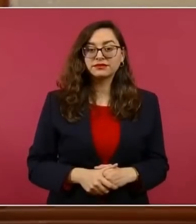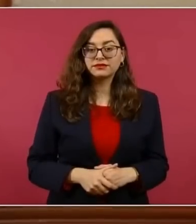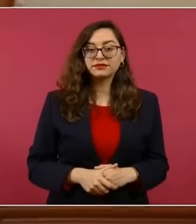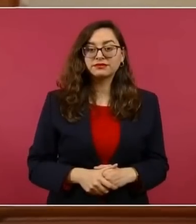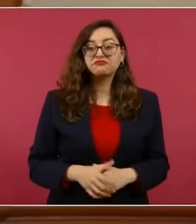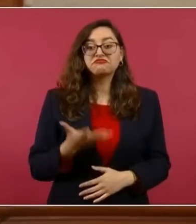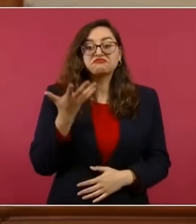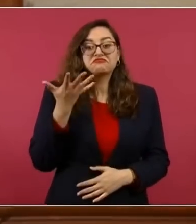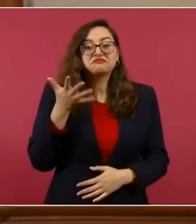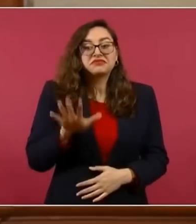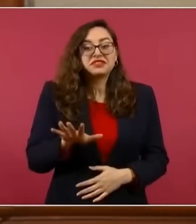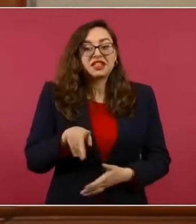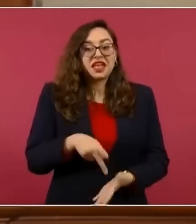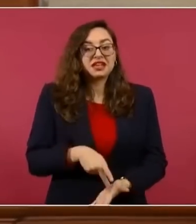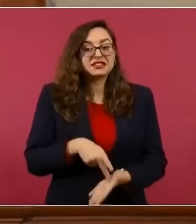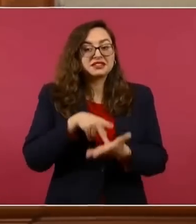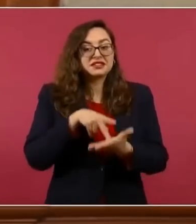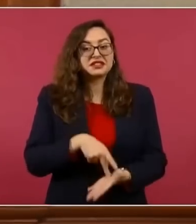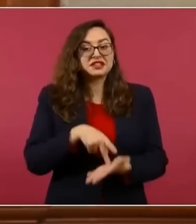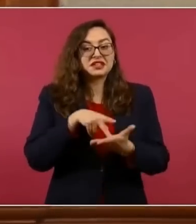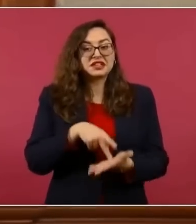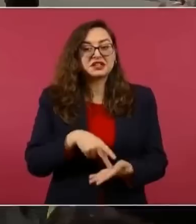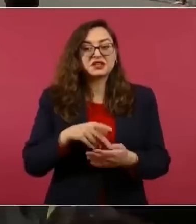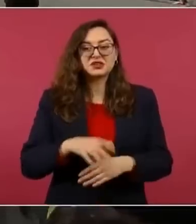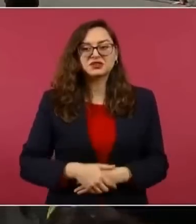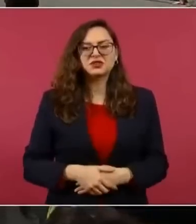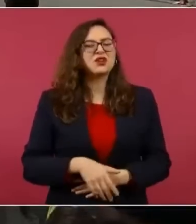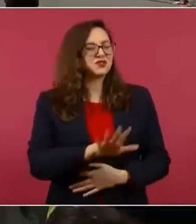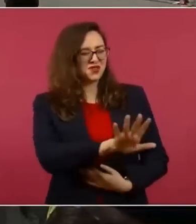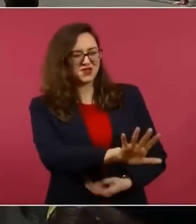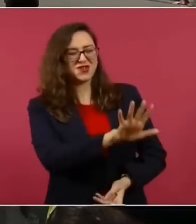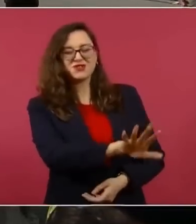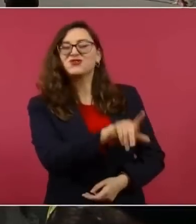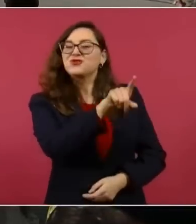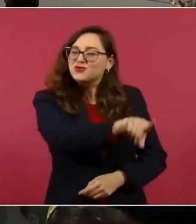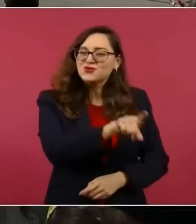10 kilos. Ah, no, no, no. Pero que la gente ya se quede.